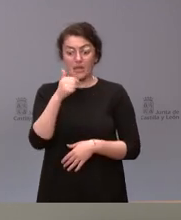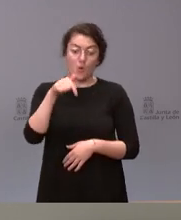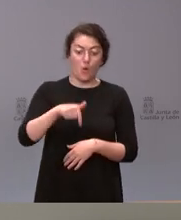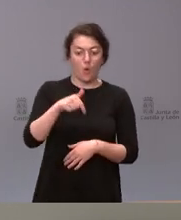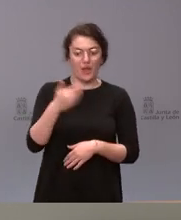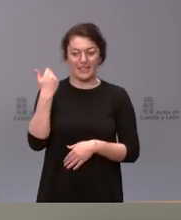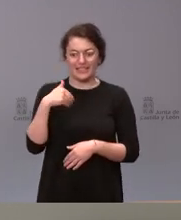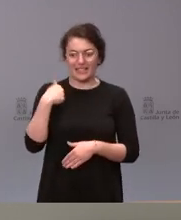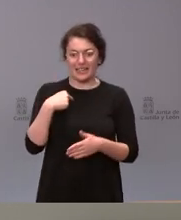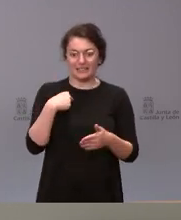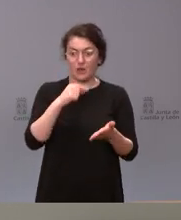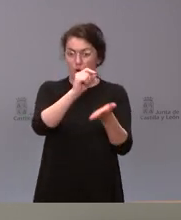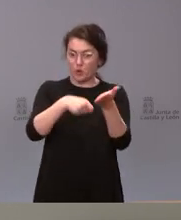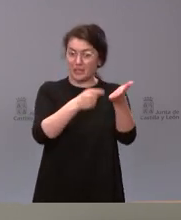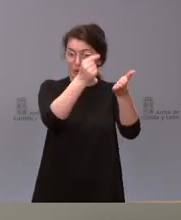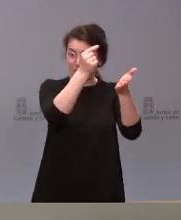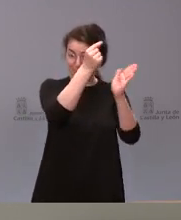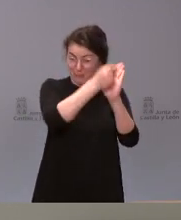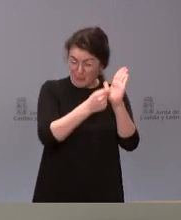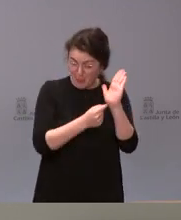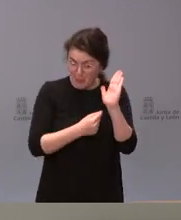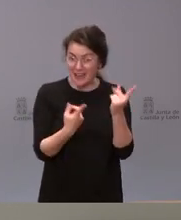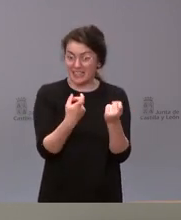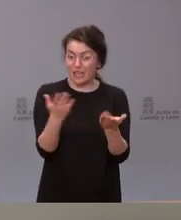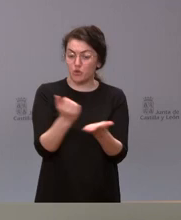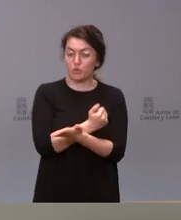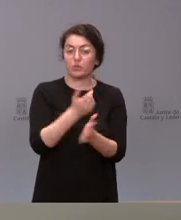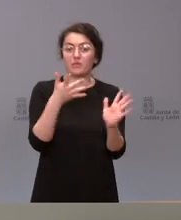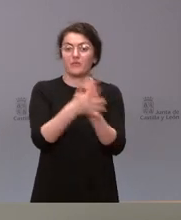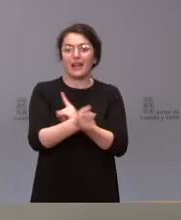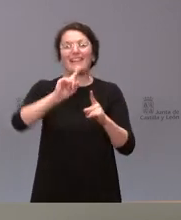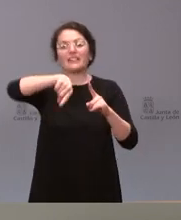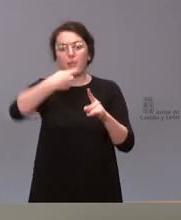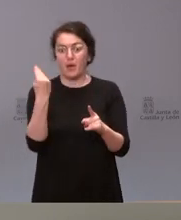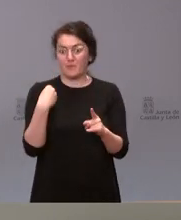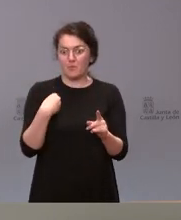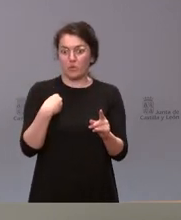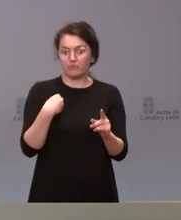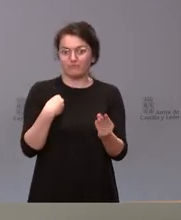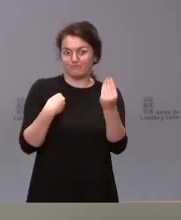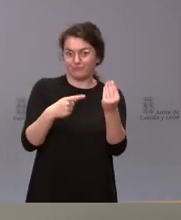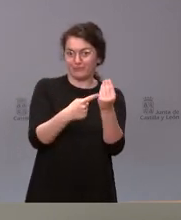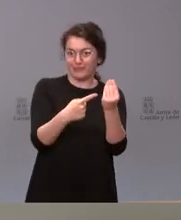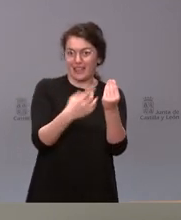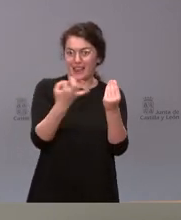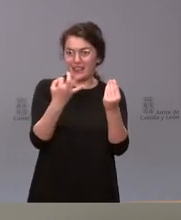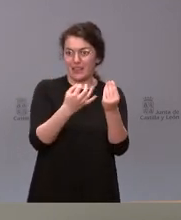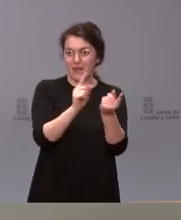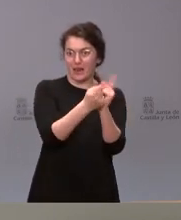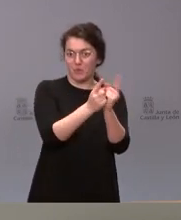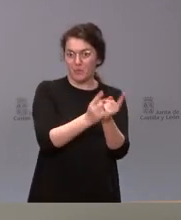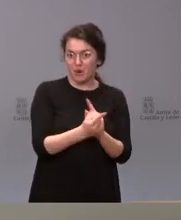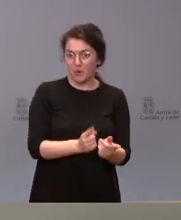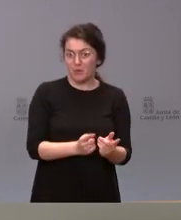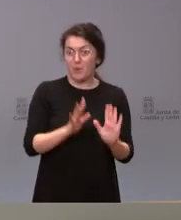las necesidades en un único contrato pues lógicamente lo que habría que hacer sería ajustes o modificaciones del contrato que siempre es más complicado que ir a